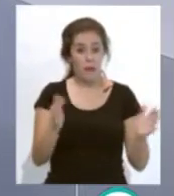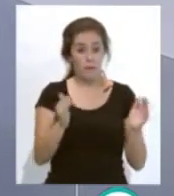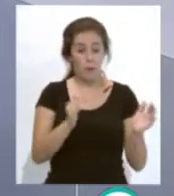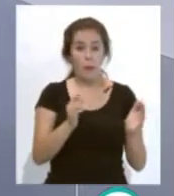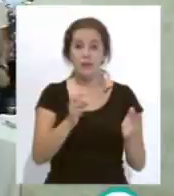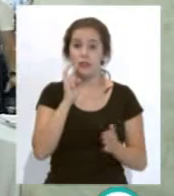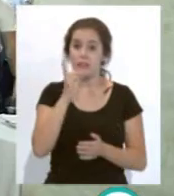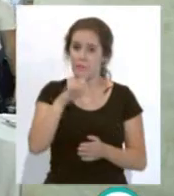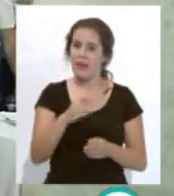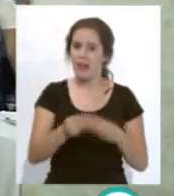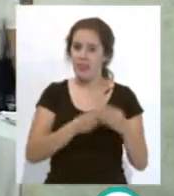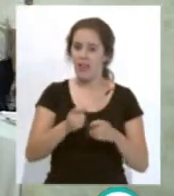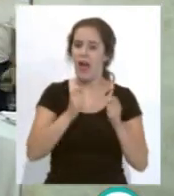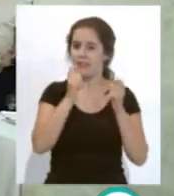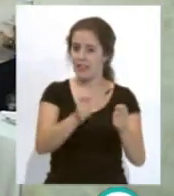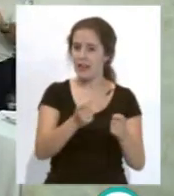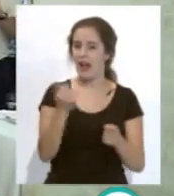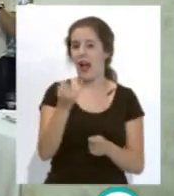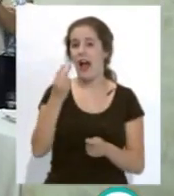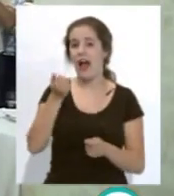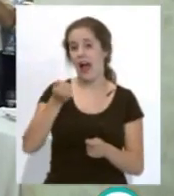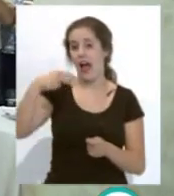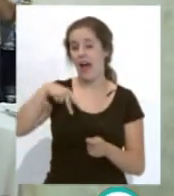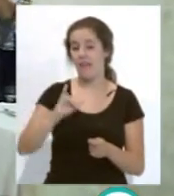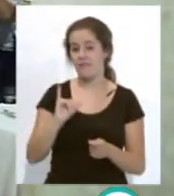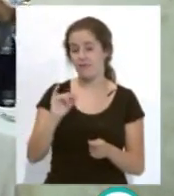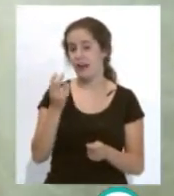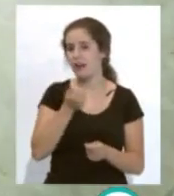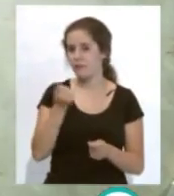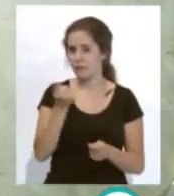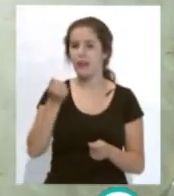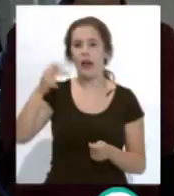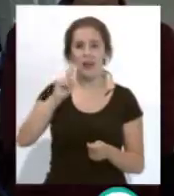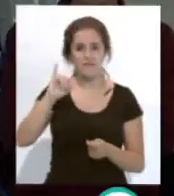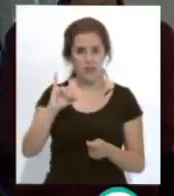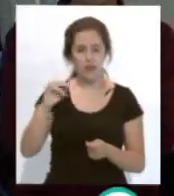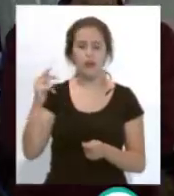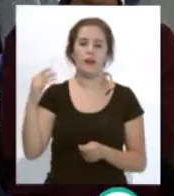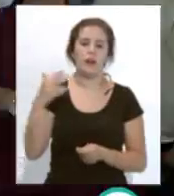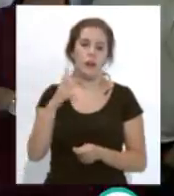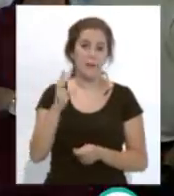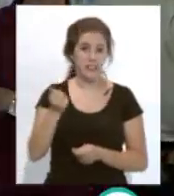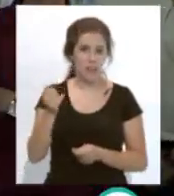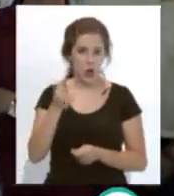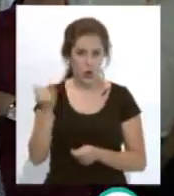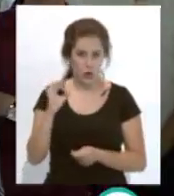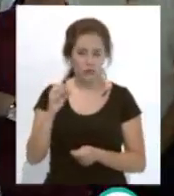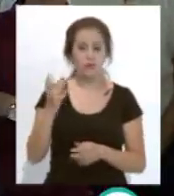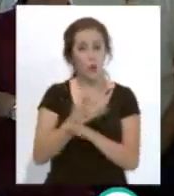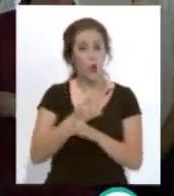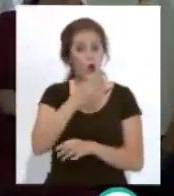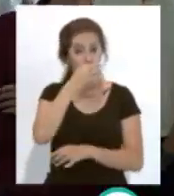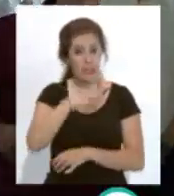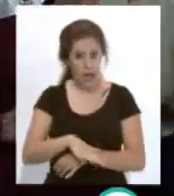también se le hacía entrega a Javi Vallejo. Javi jugó en el chiclana. Javi estuvo,